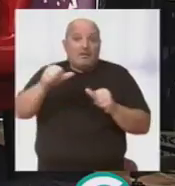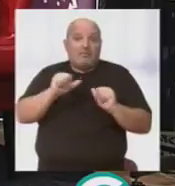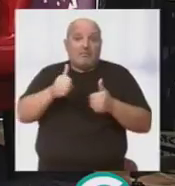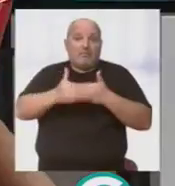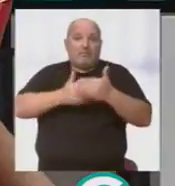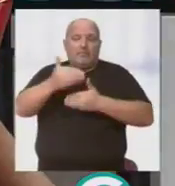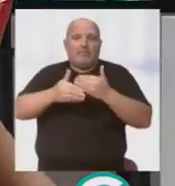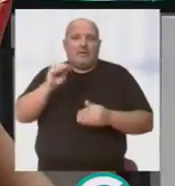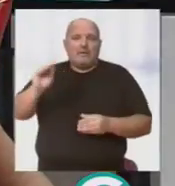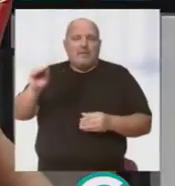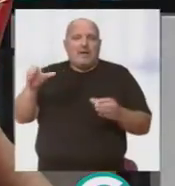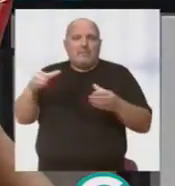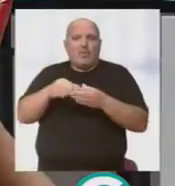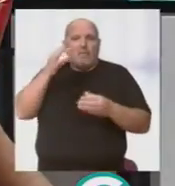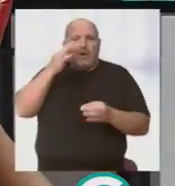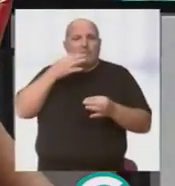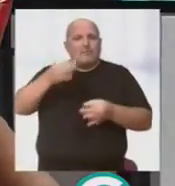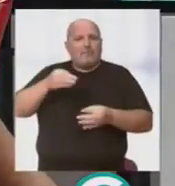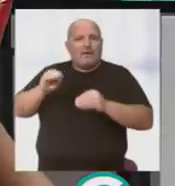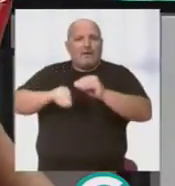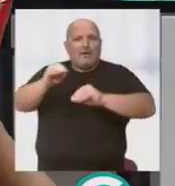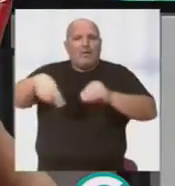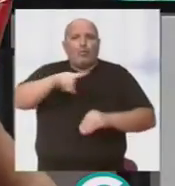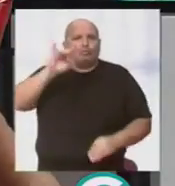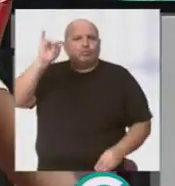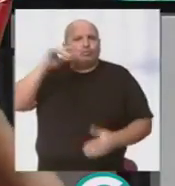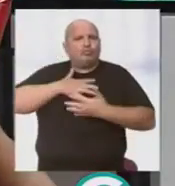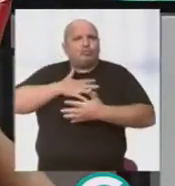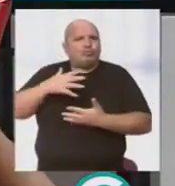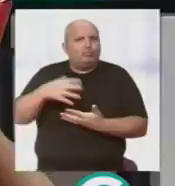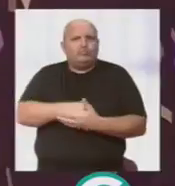tú llamas al equipo humano de siempre y ahí están dando la cara.